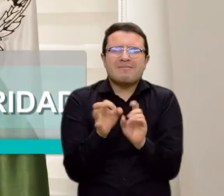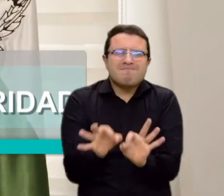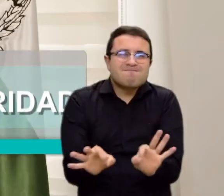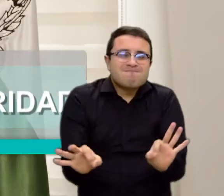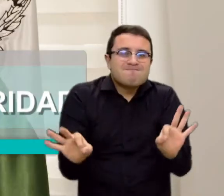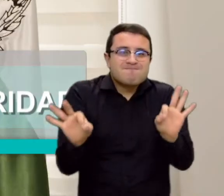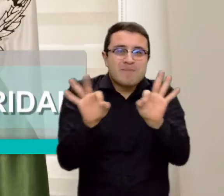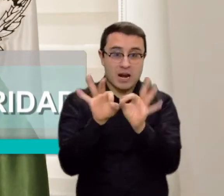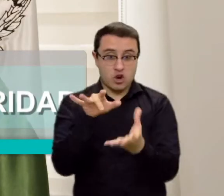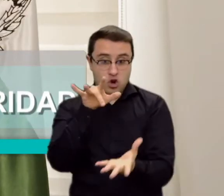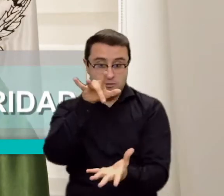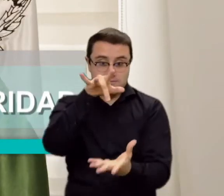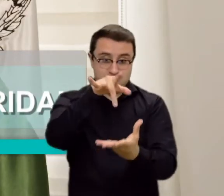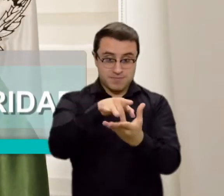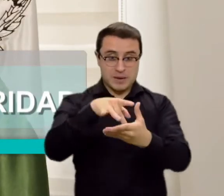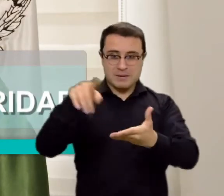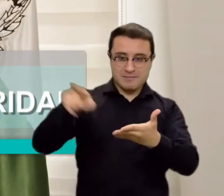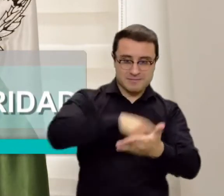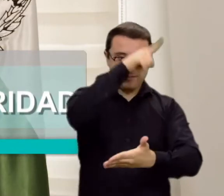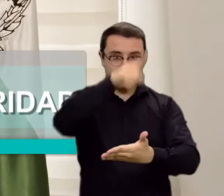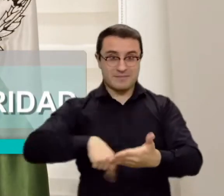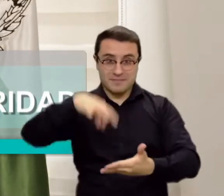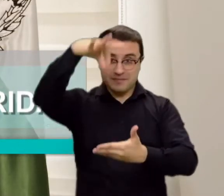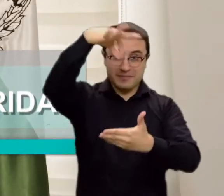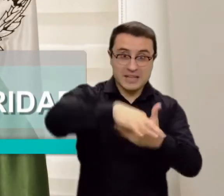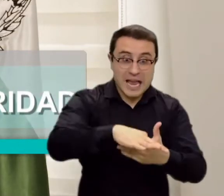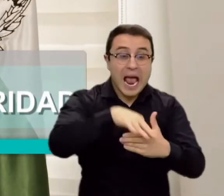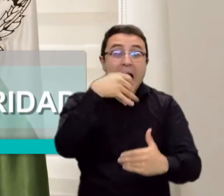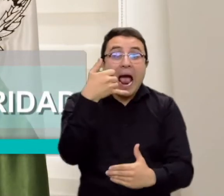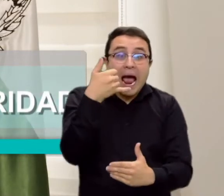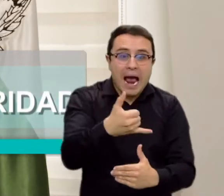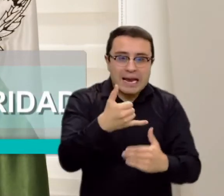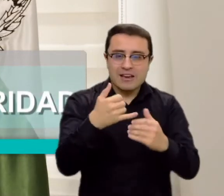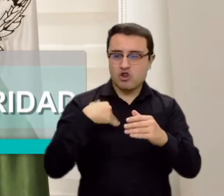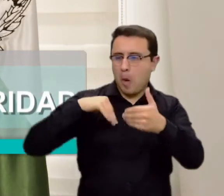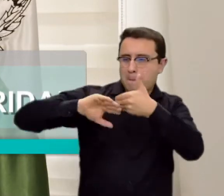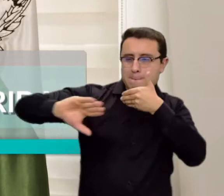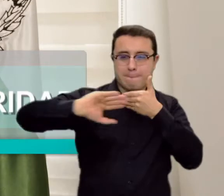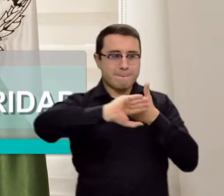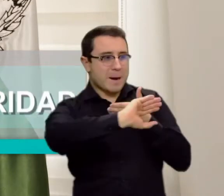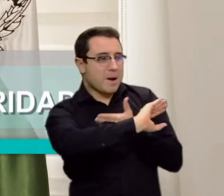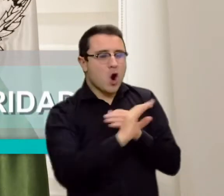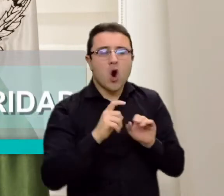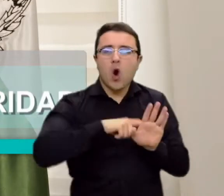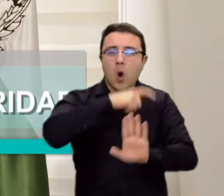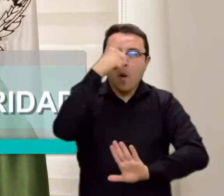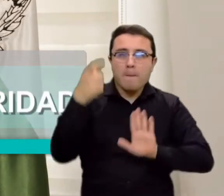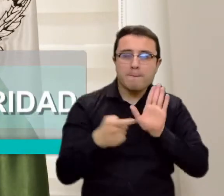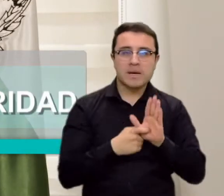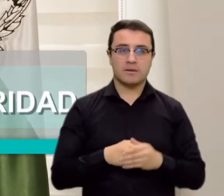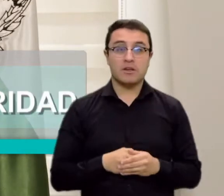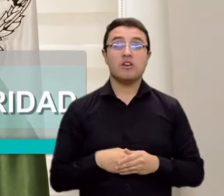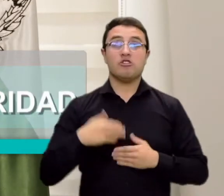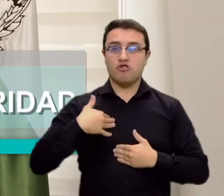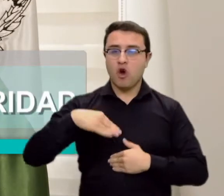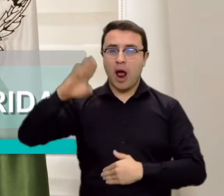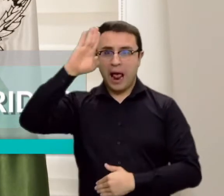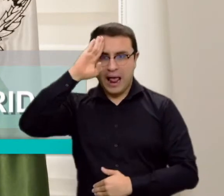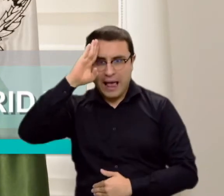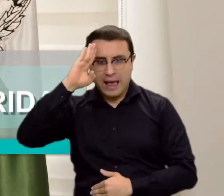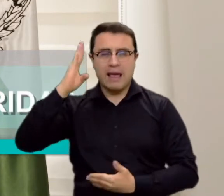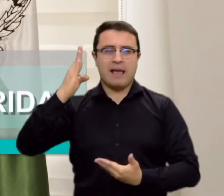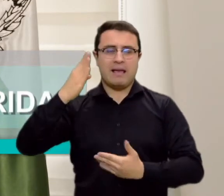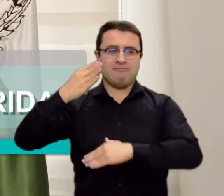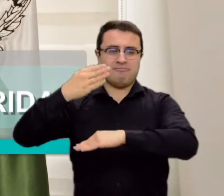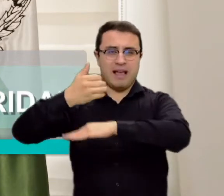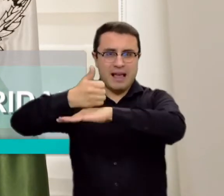el aislamiento en el momento de votar. Para eso hemos trabajado con el Ministerio del Interior, los gobernadores y los alcaldes encargados, para que